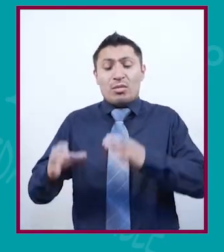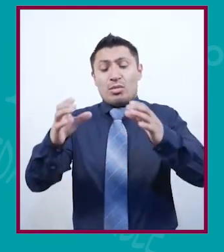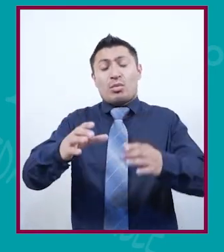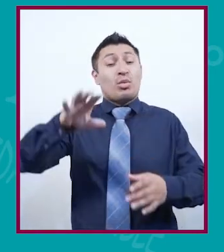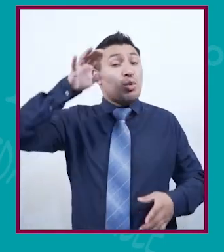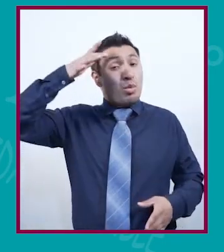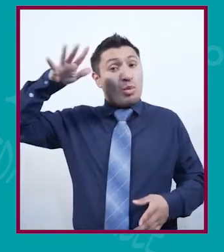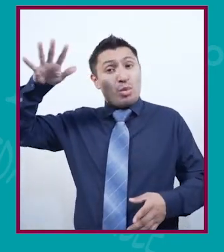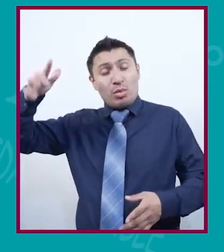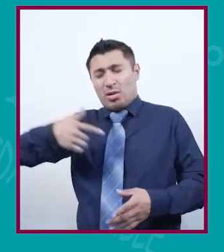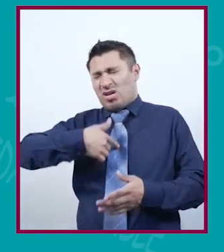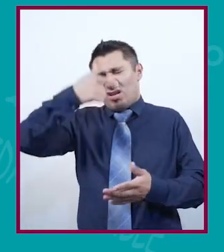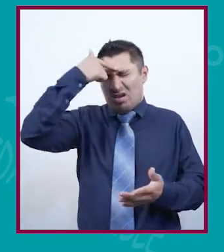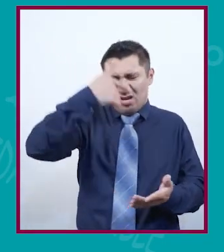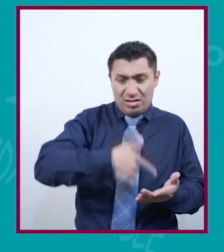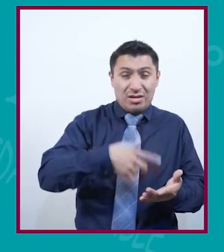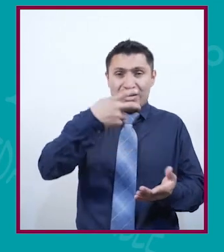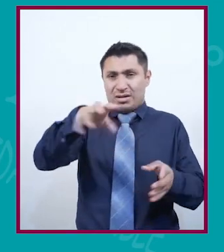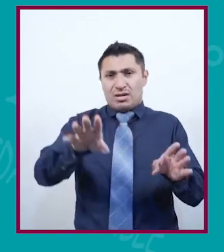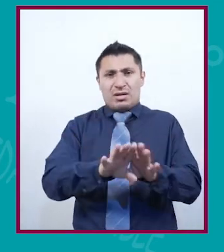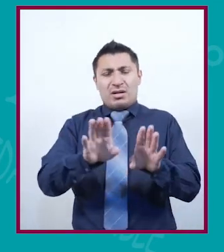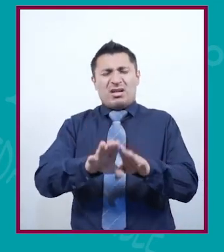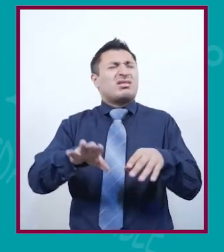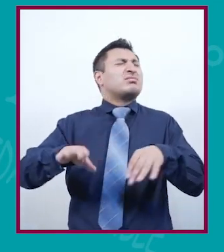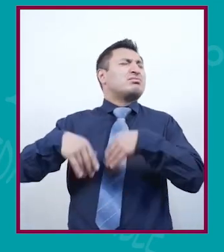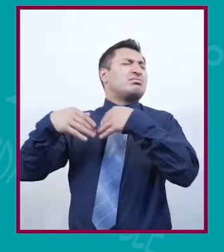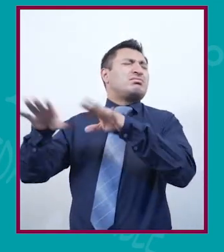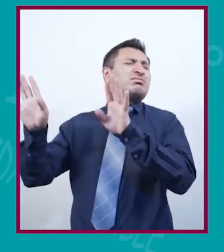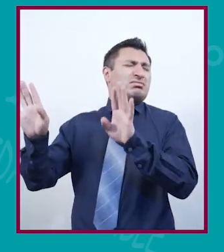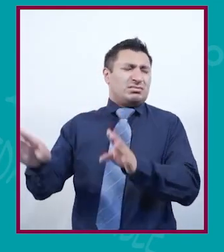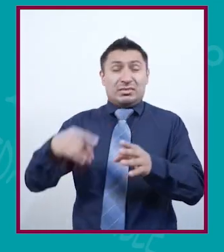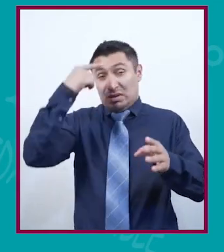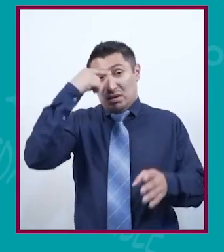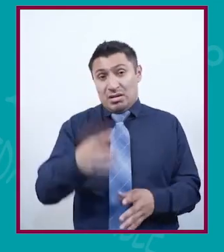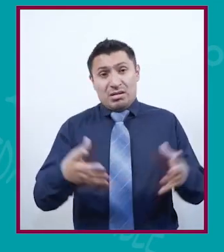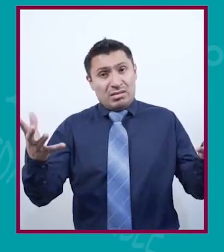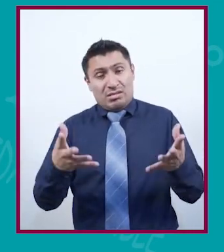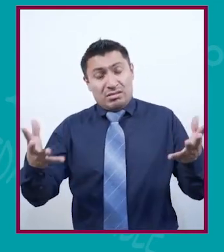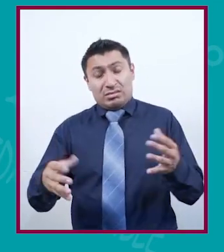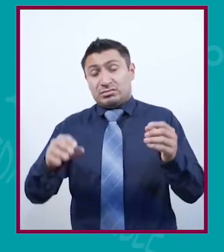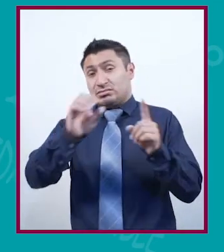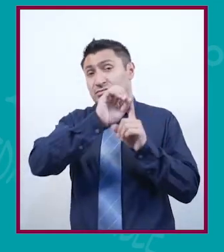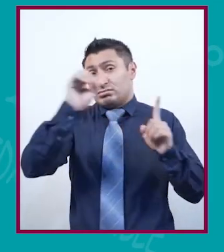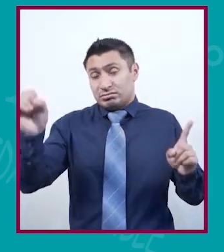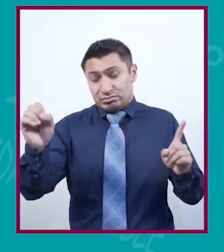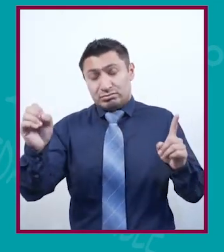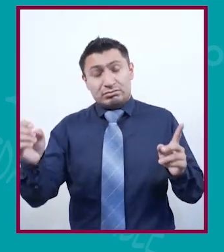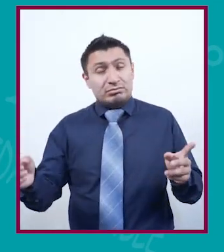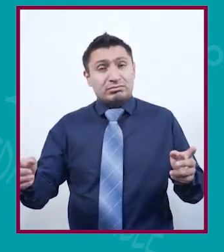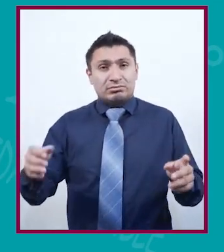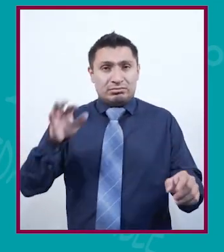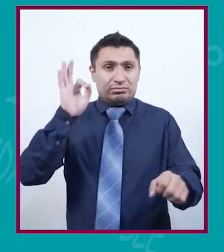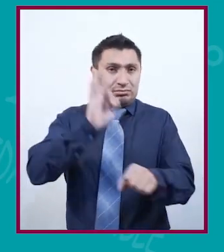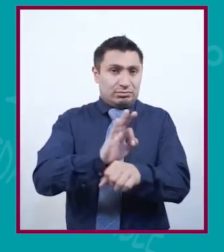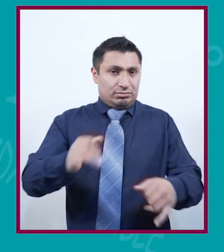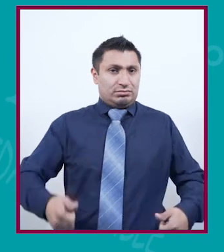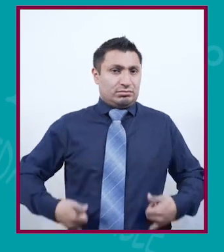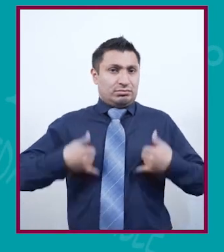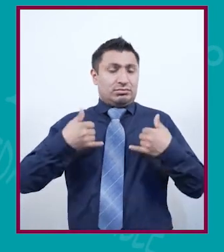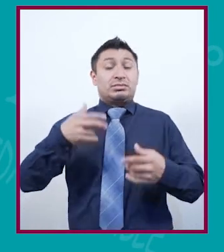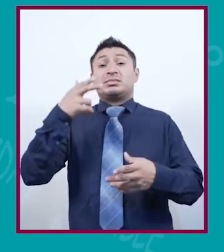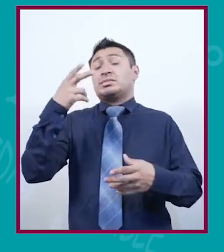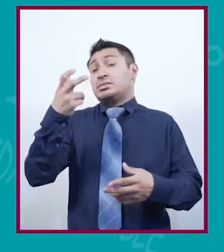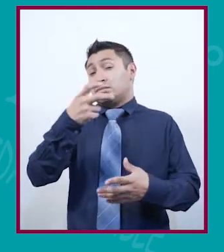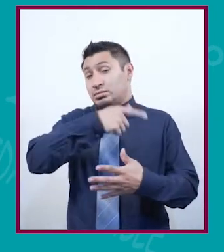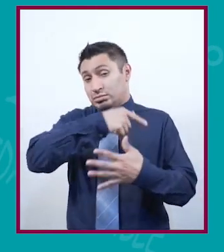sectores adultos. Y creo que se ha dejado fuera para la constitución y construcción de estas organizaciones pro-juvenil